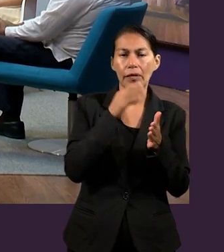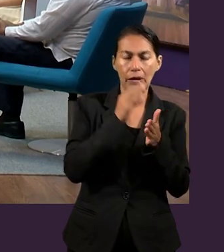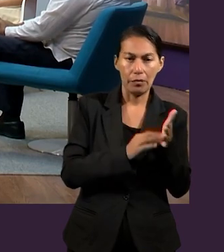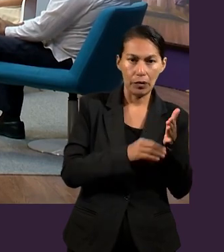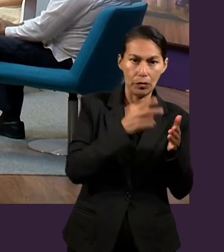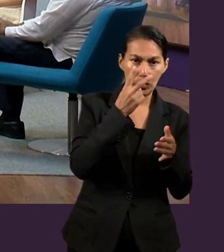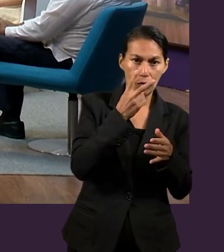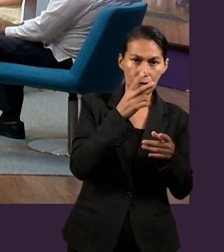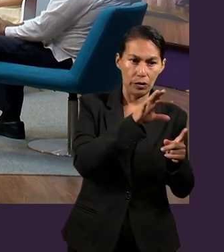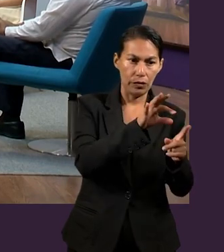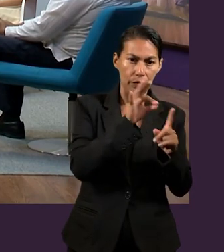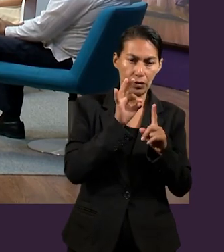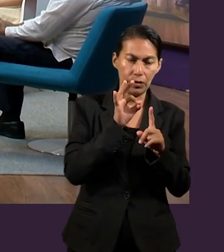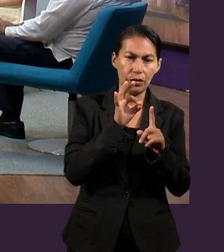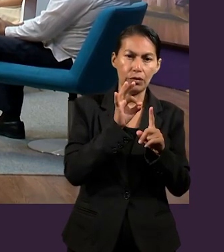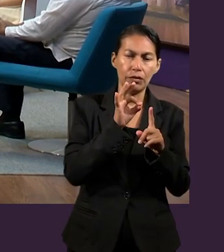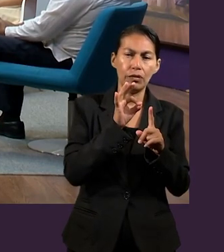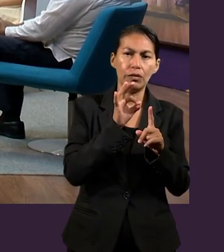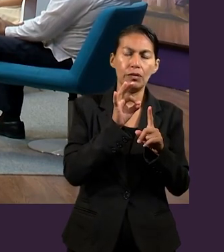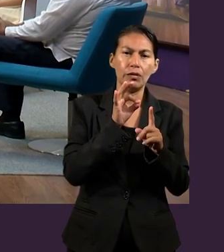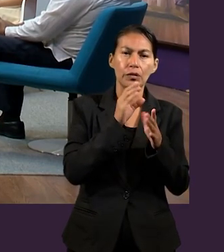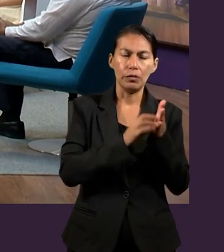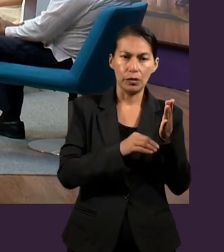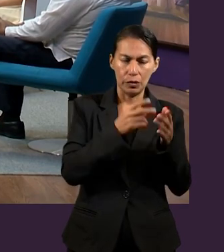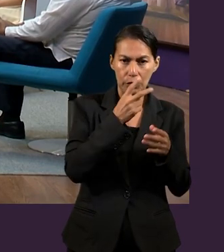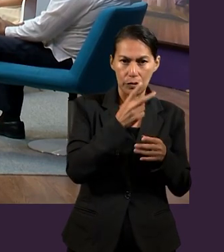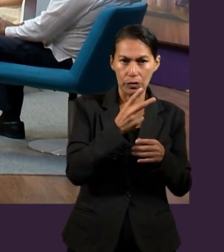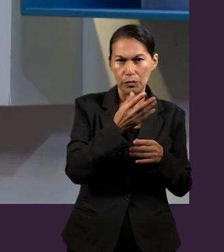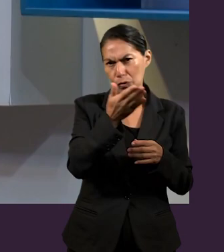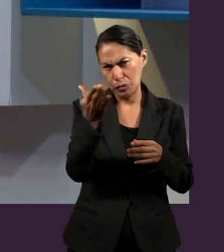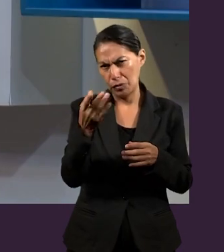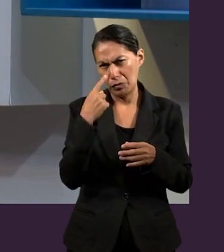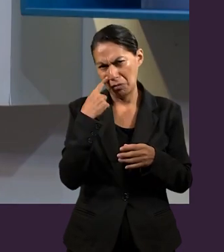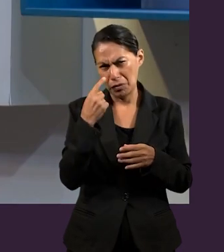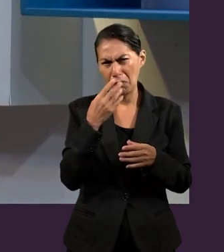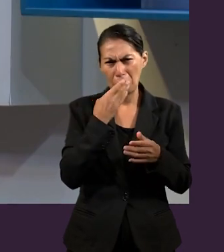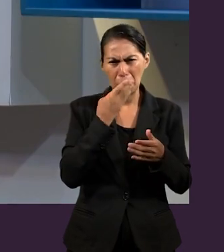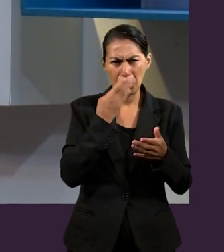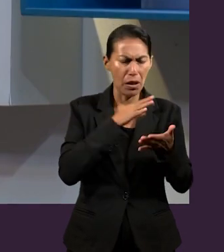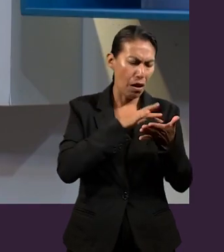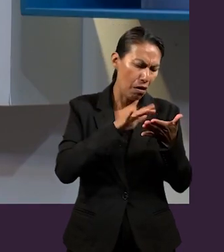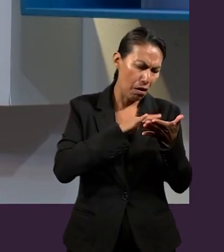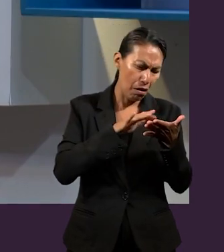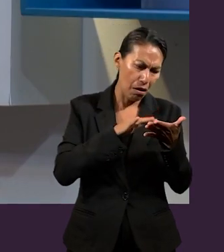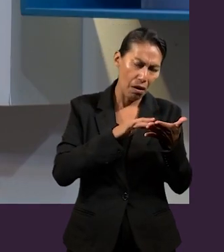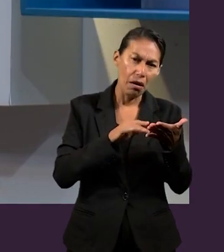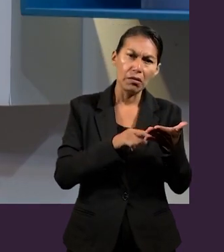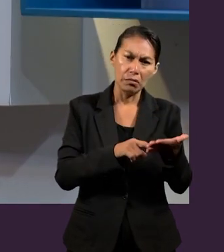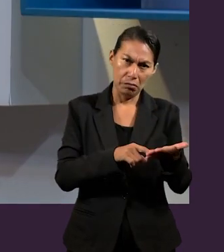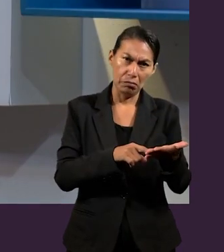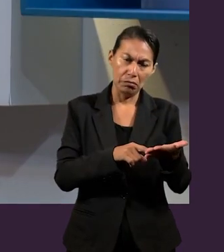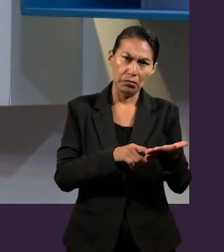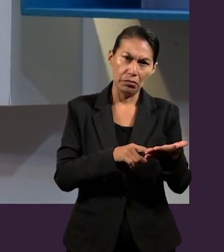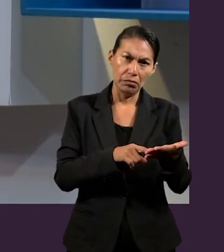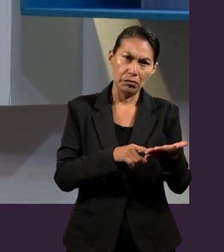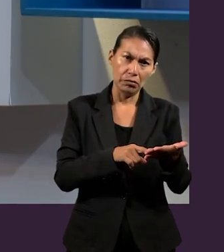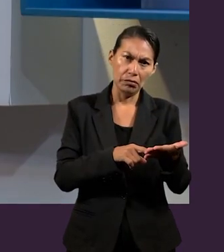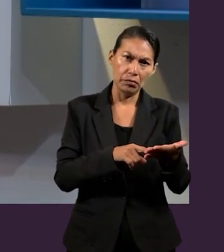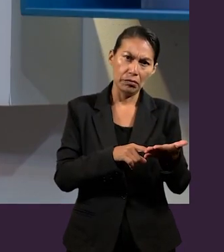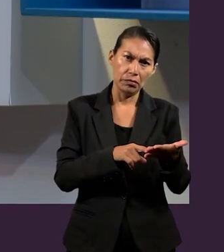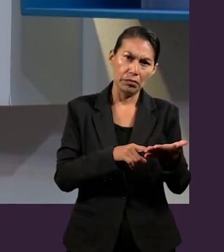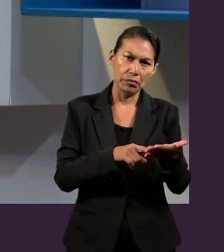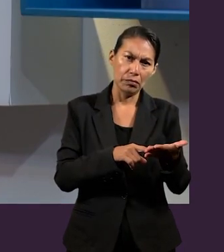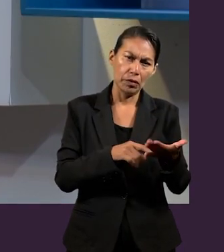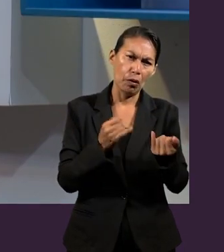En el capítulo 2 de Efesios, para que ustedes, amables televidentes, puedan